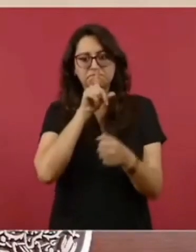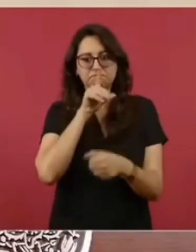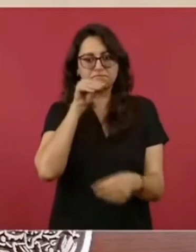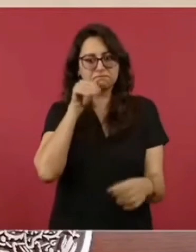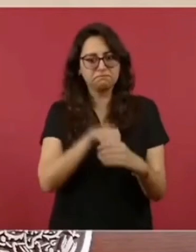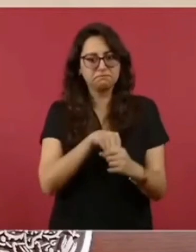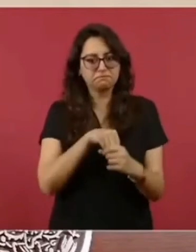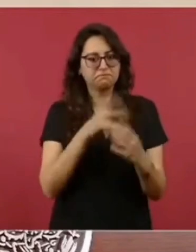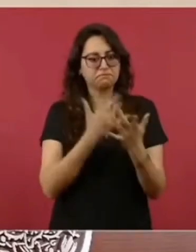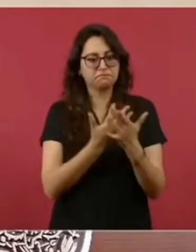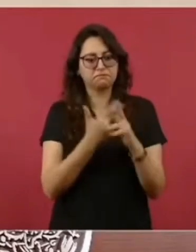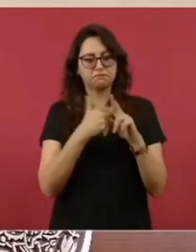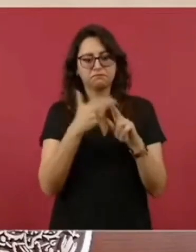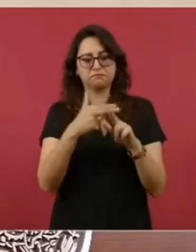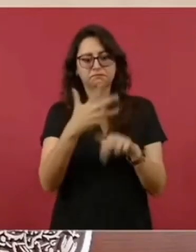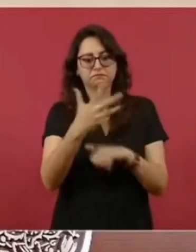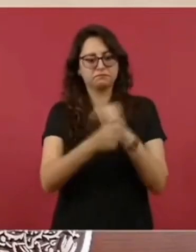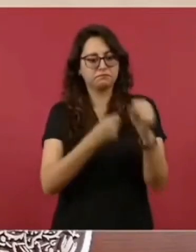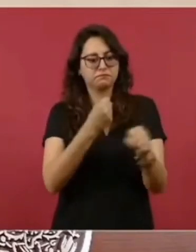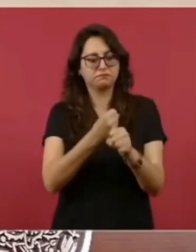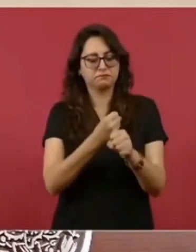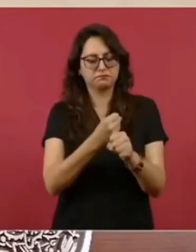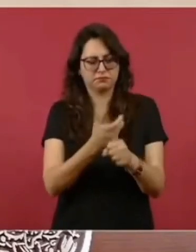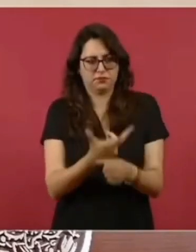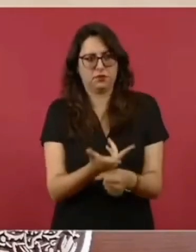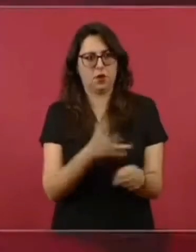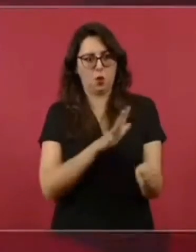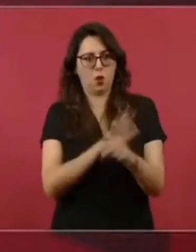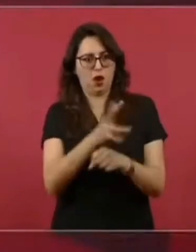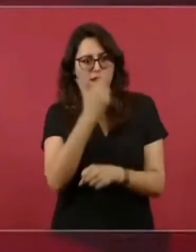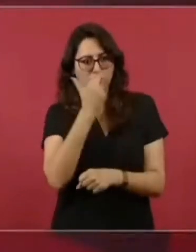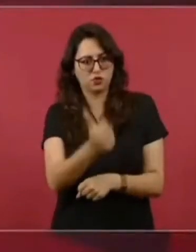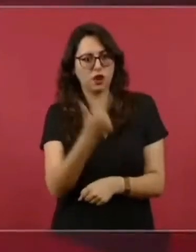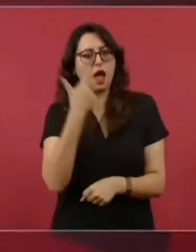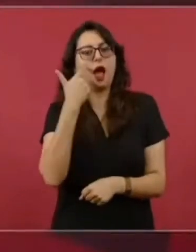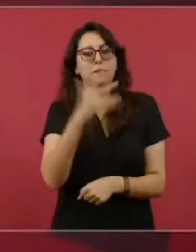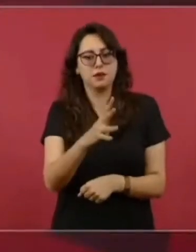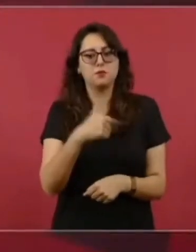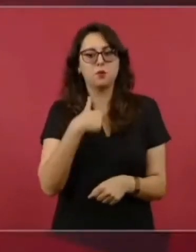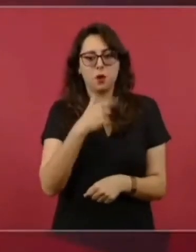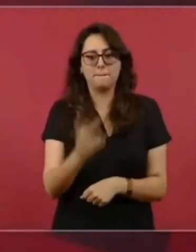Fue muy, muy, muy lamentable lo que sucedió.